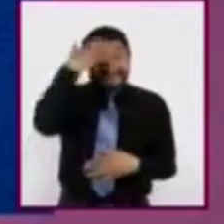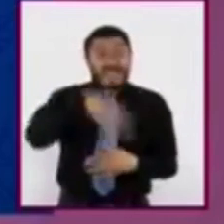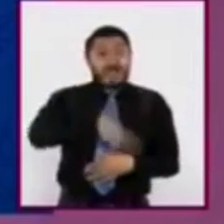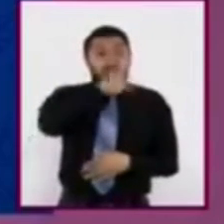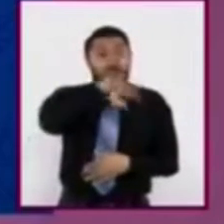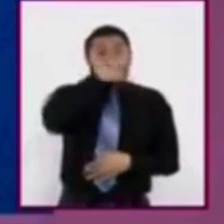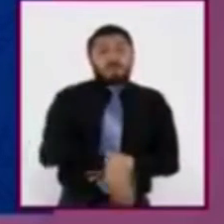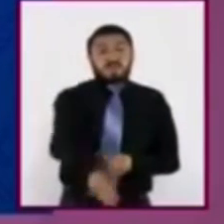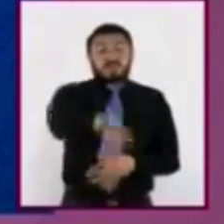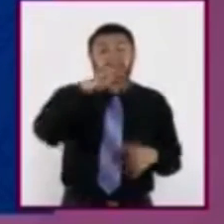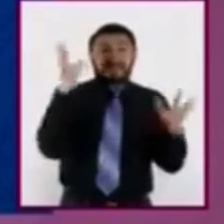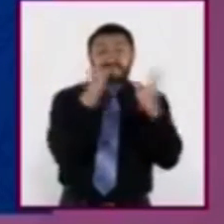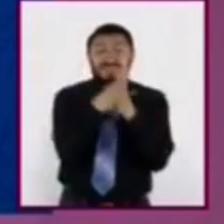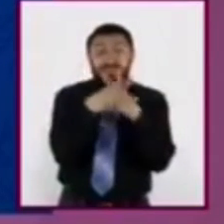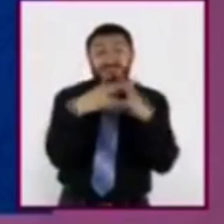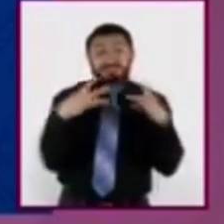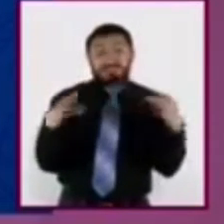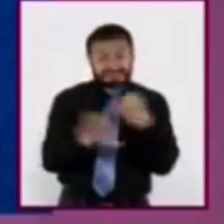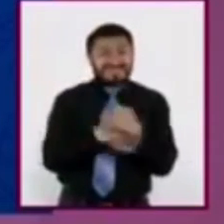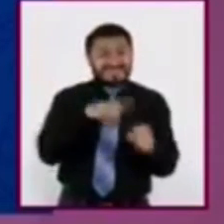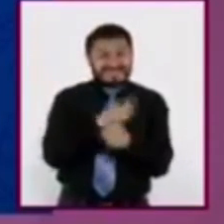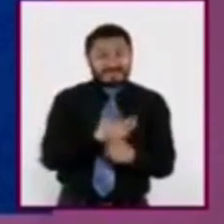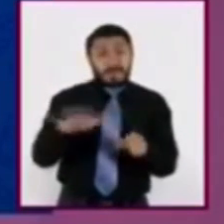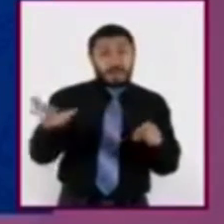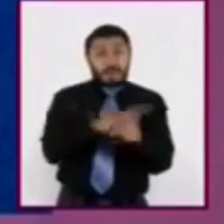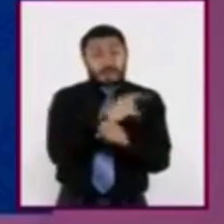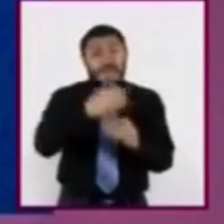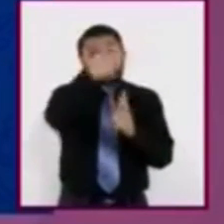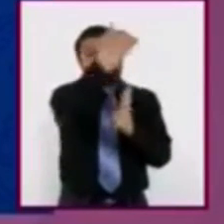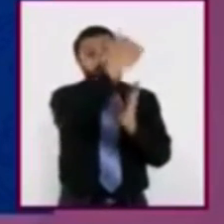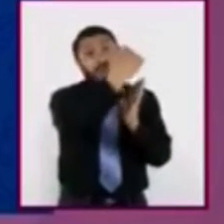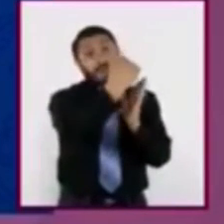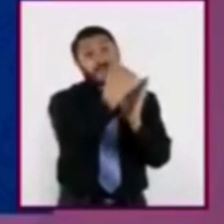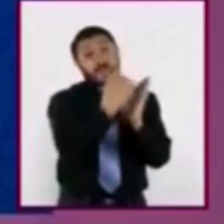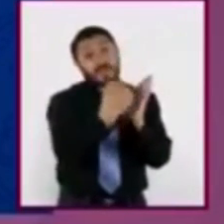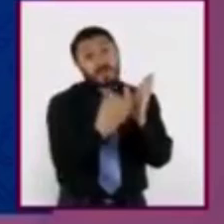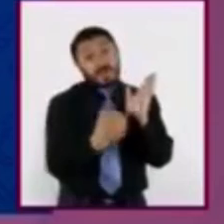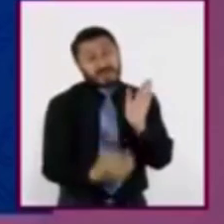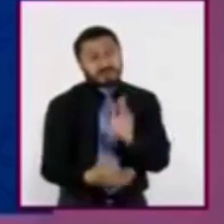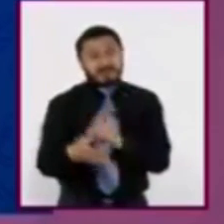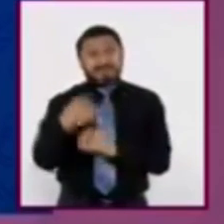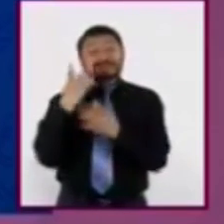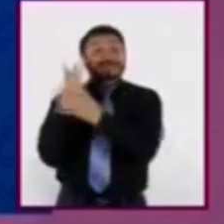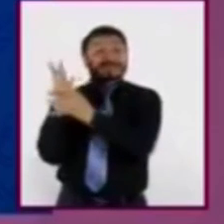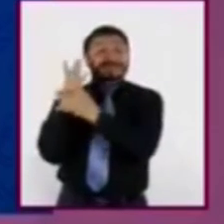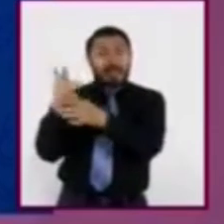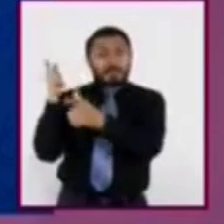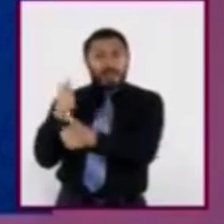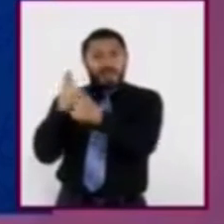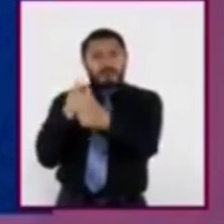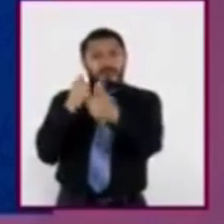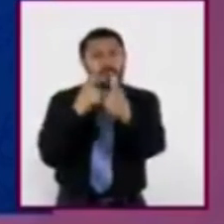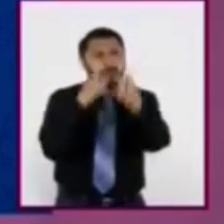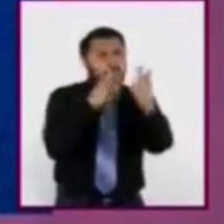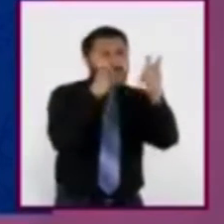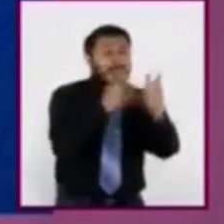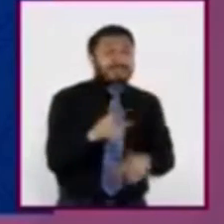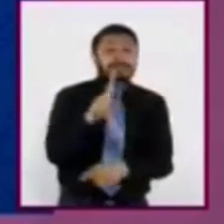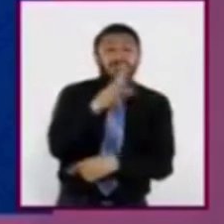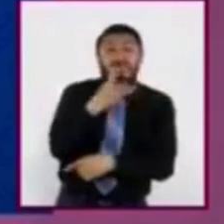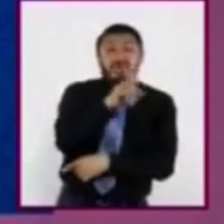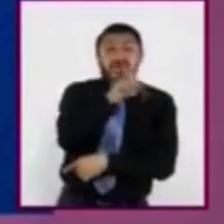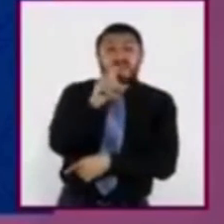peligro de extinción, porque cada vez hay menos. Dicen que matan unos cien al día.